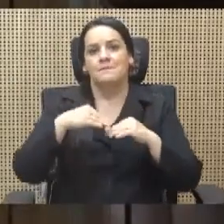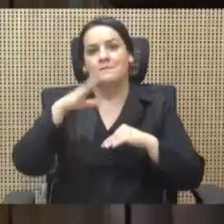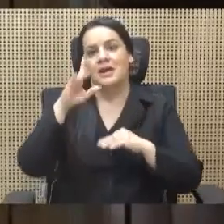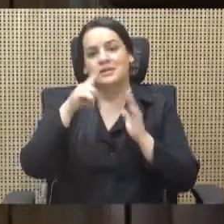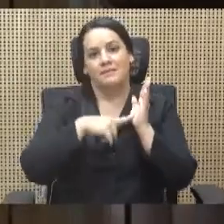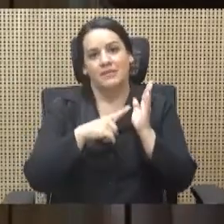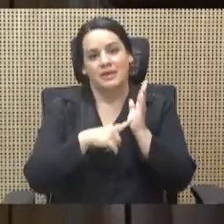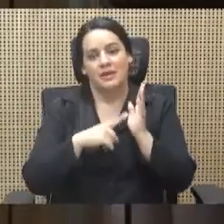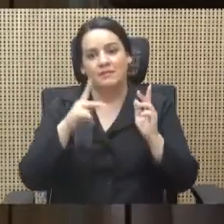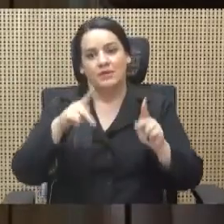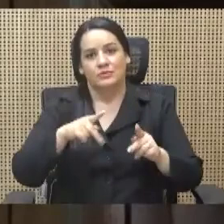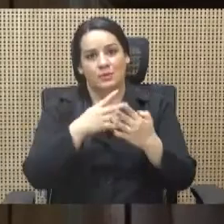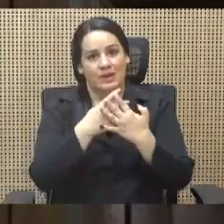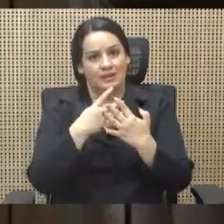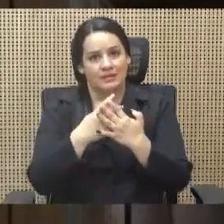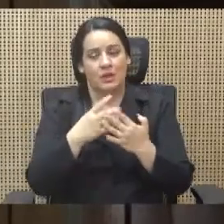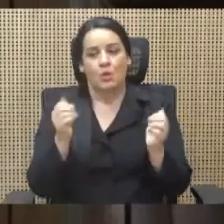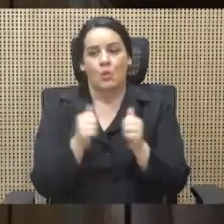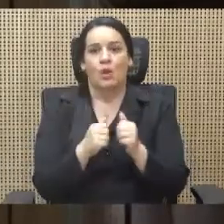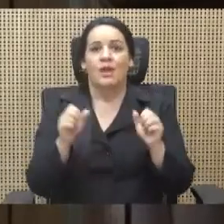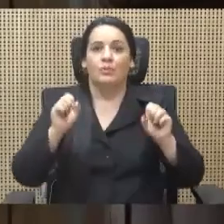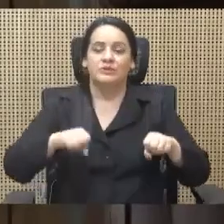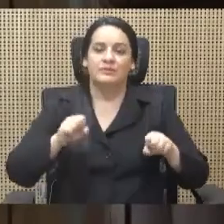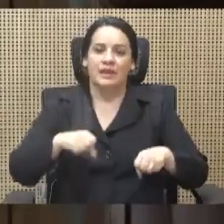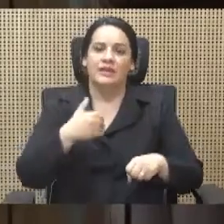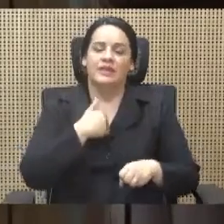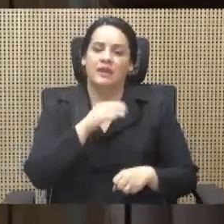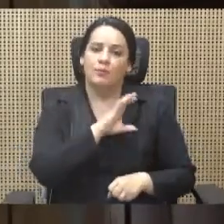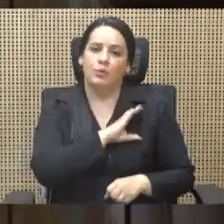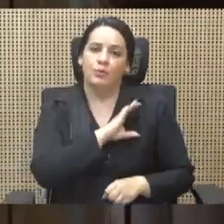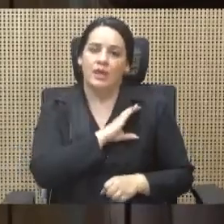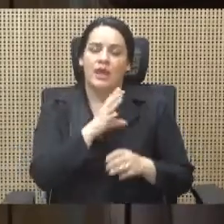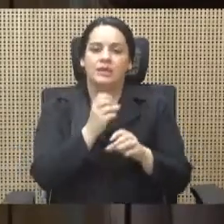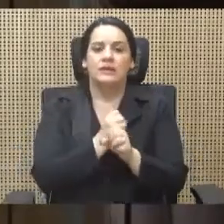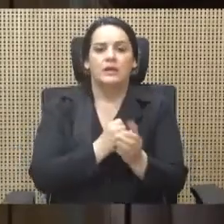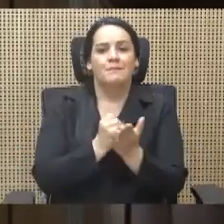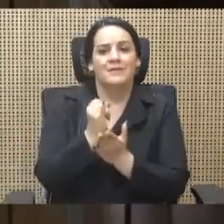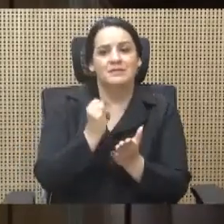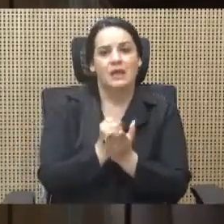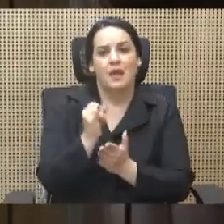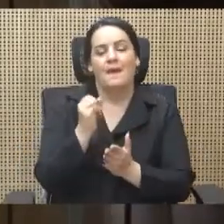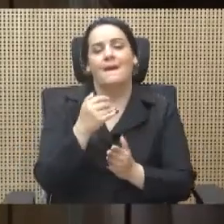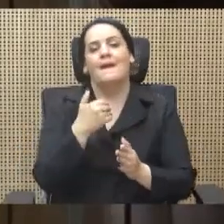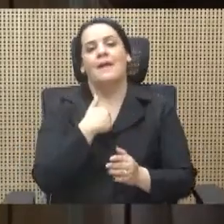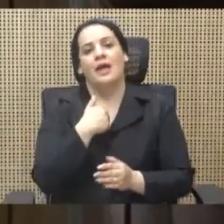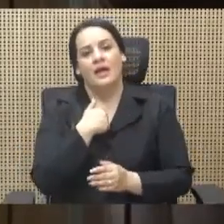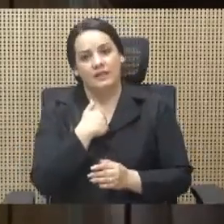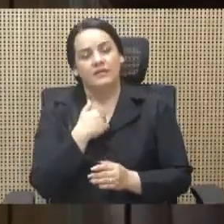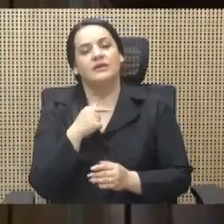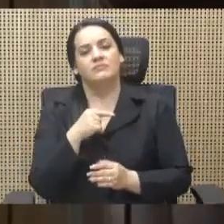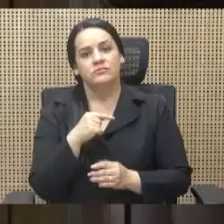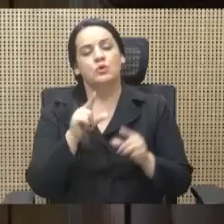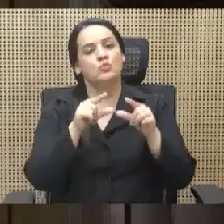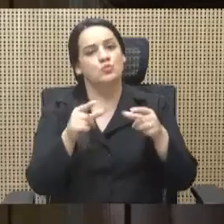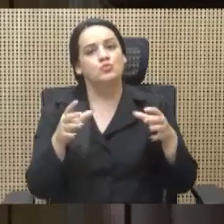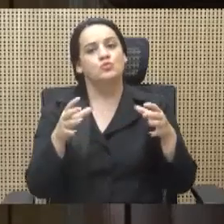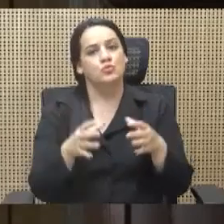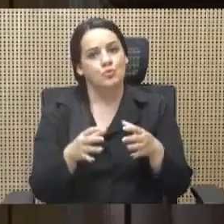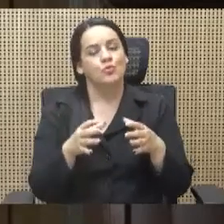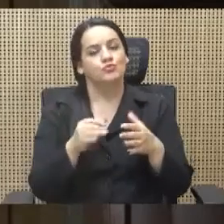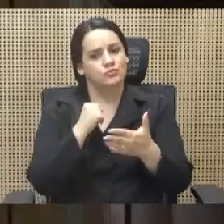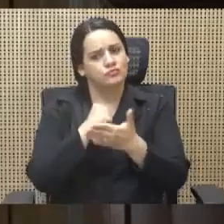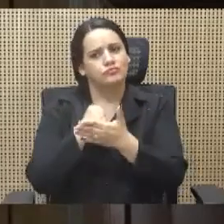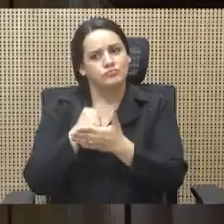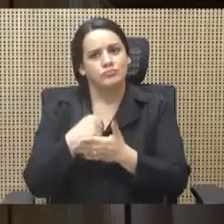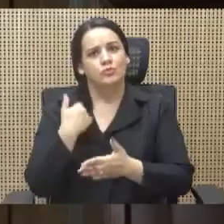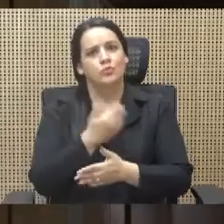tiene nuestra fuerza pública de hacer investigación y contener las mafias criminales de nuestro país. Claro que lo estoy haciendo. Pero no